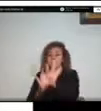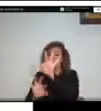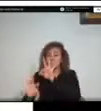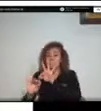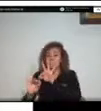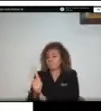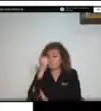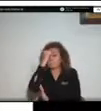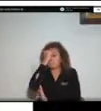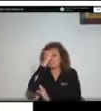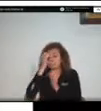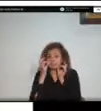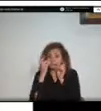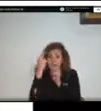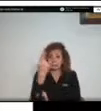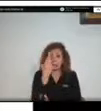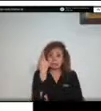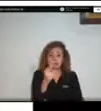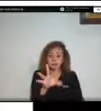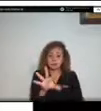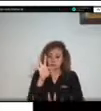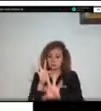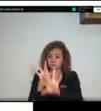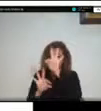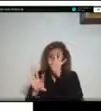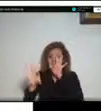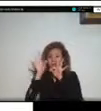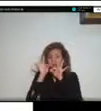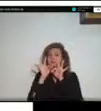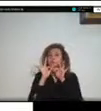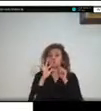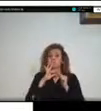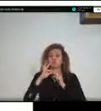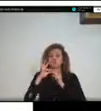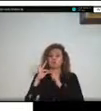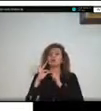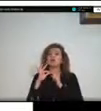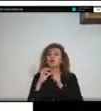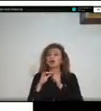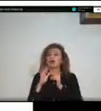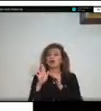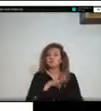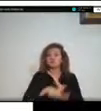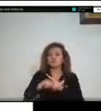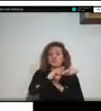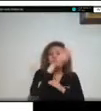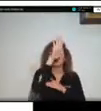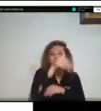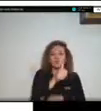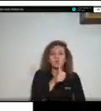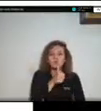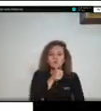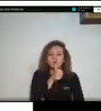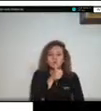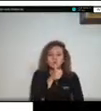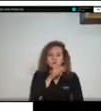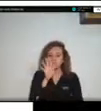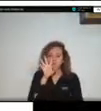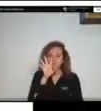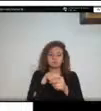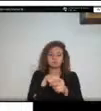recolección o esa priorización también a las subzonas hidrográficas de las cuales hacían parte del área de influencia